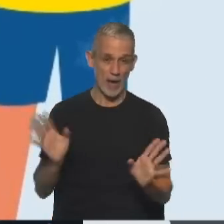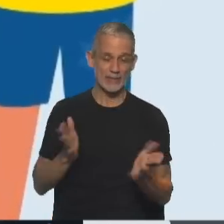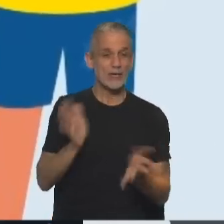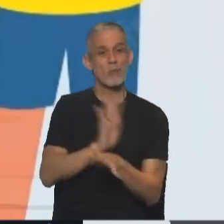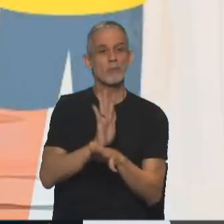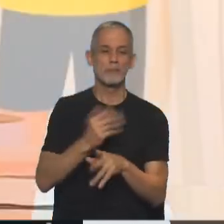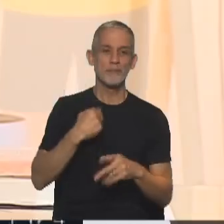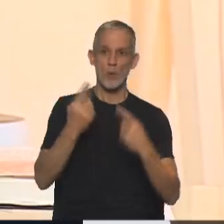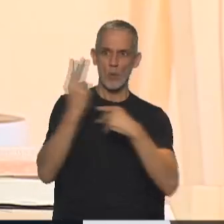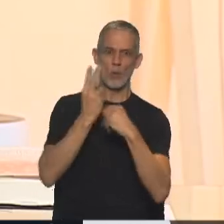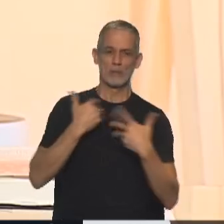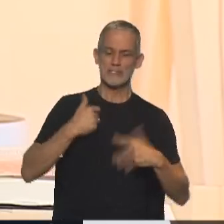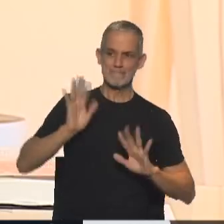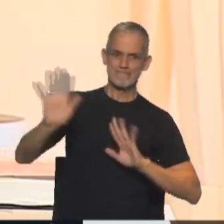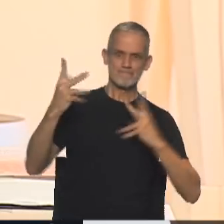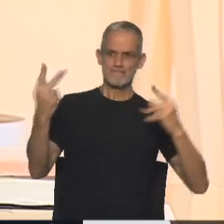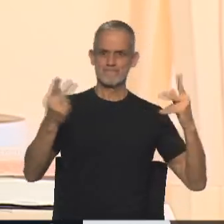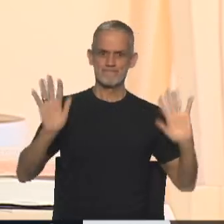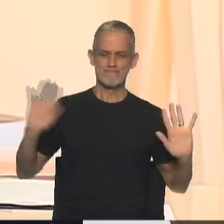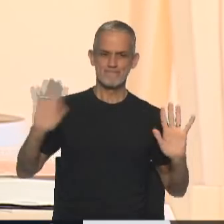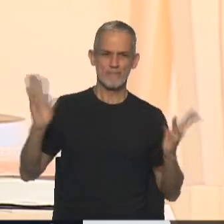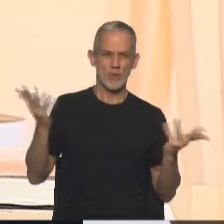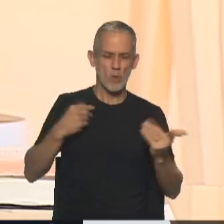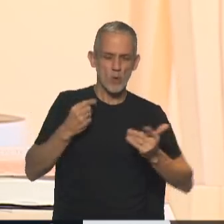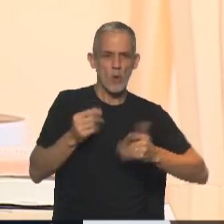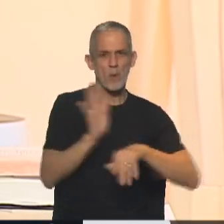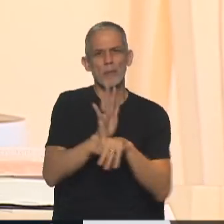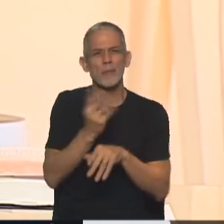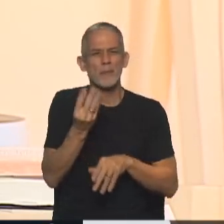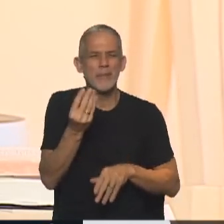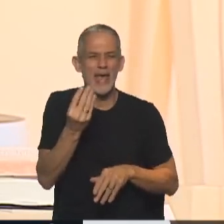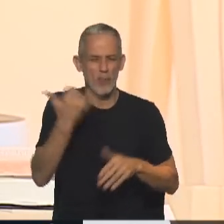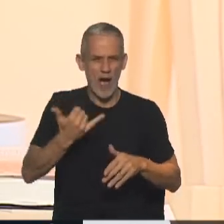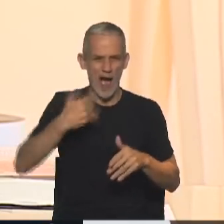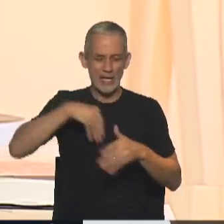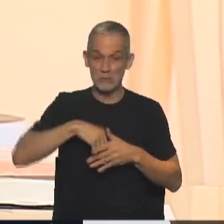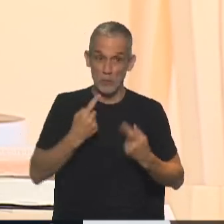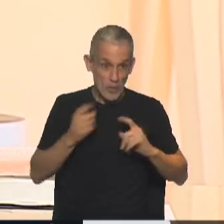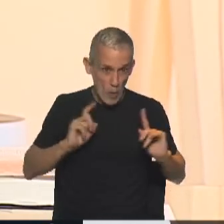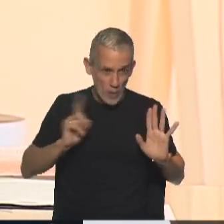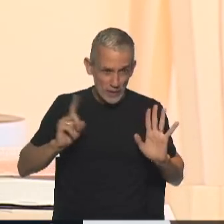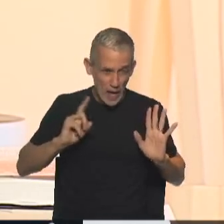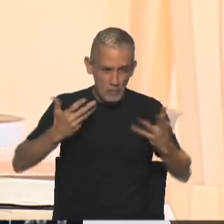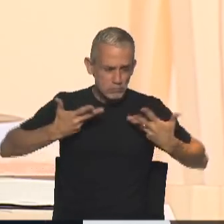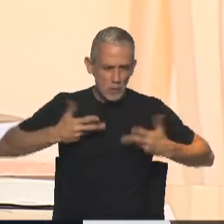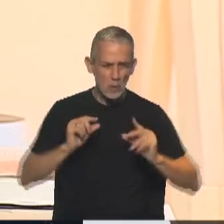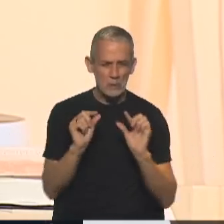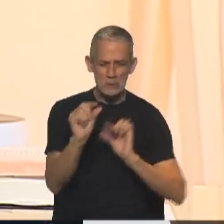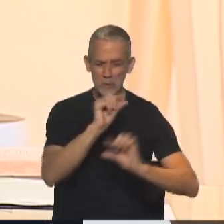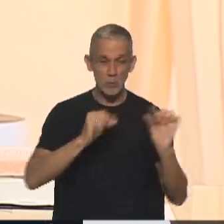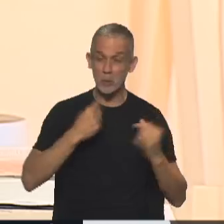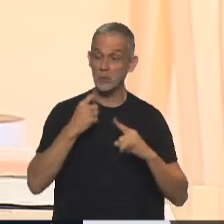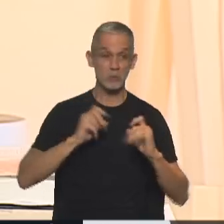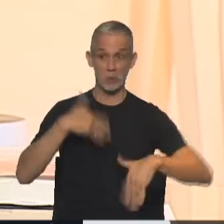resto importante de miedo, un resto fobígeno, como lo llamaríamos, imperceptible. Impersetible quiere decir